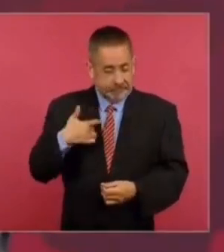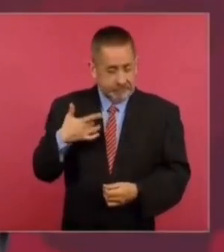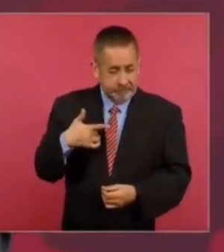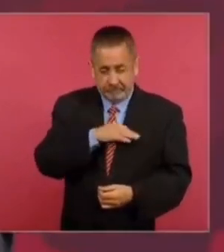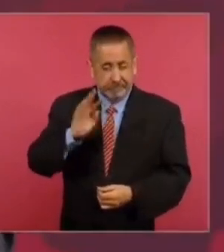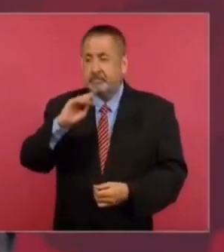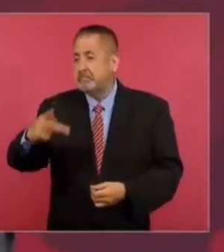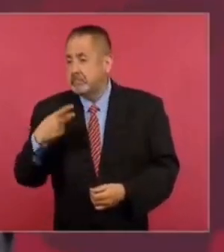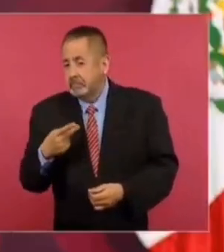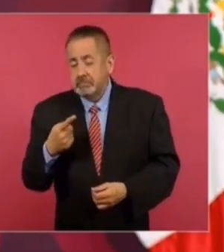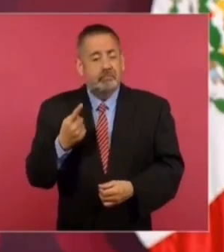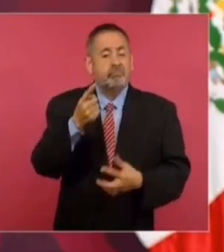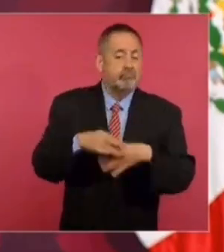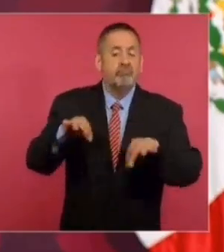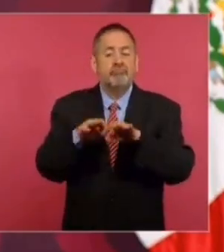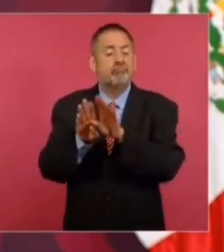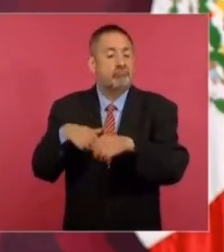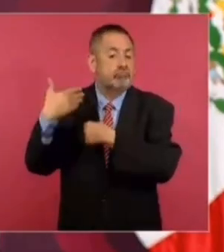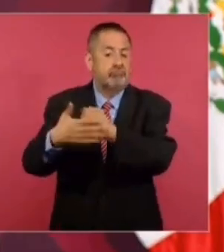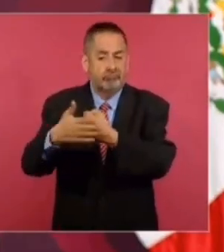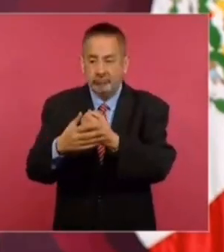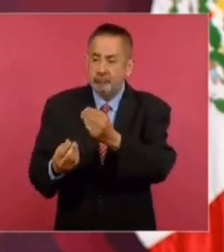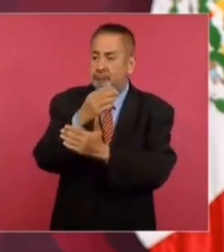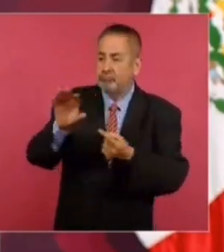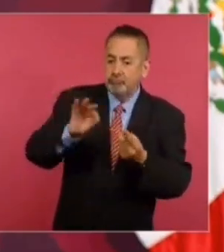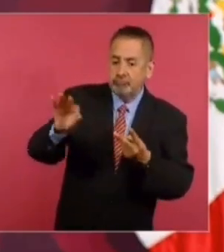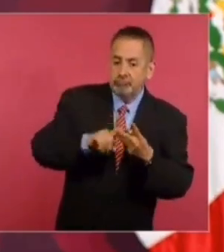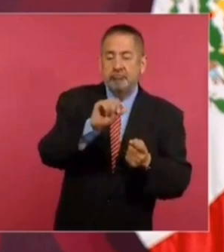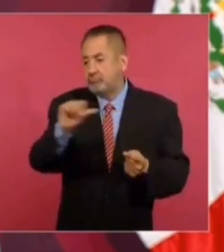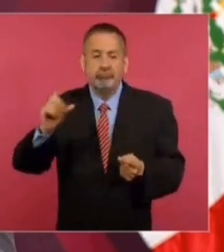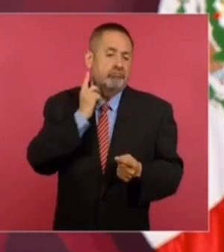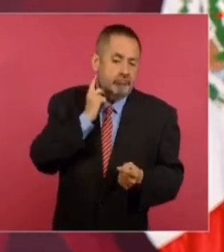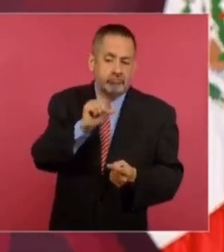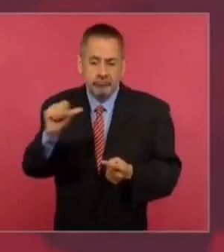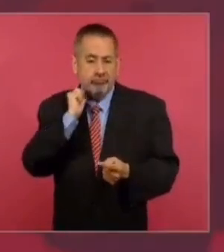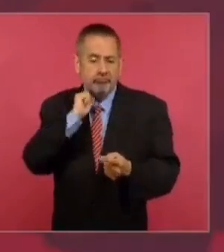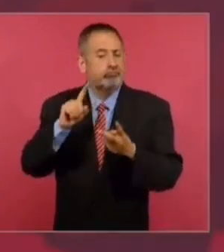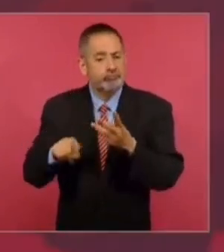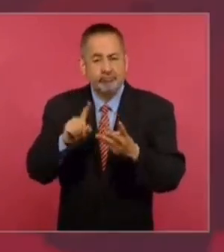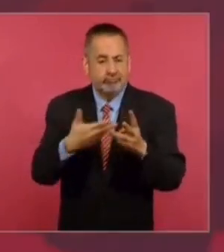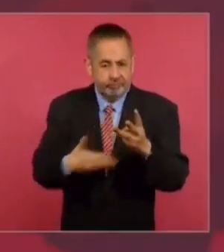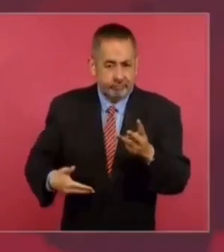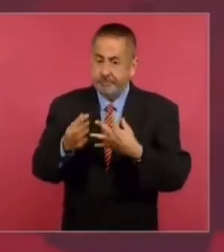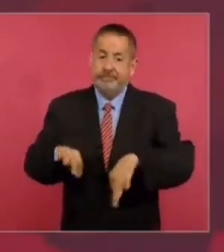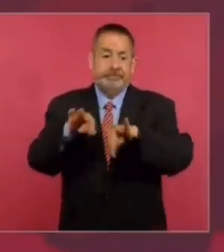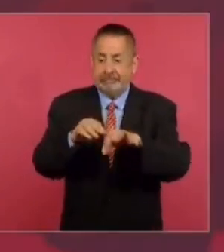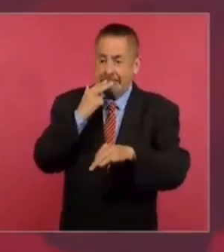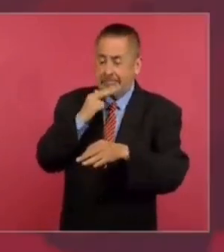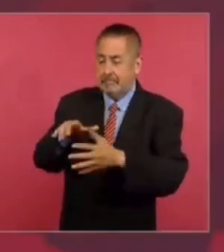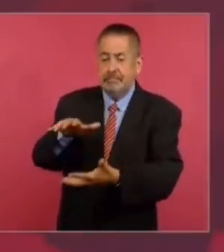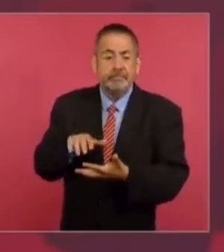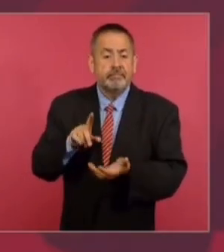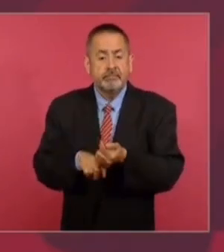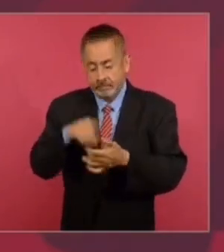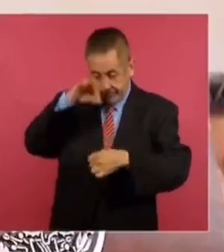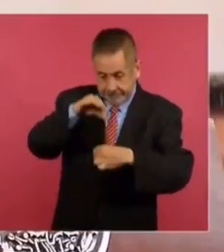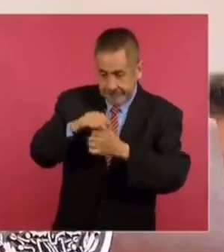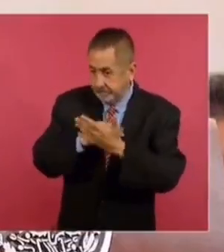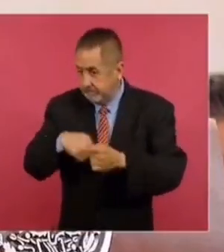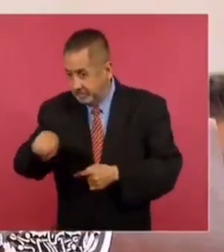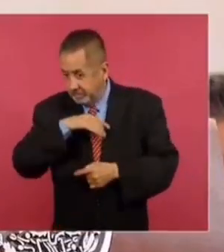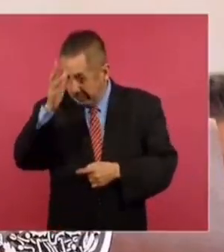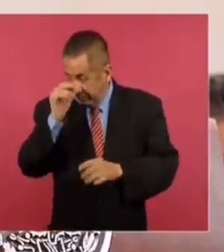por qué va a ser importante la elección del año próximo, bueno, porque va a ser un referéndum, no solo una elección